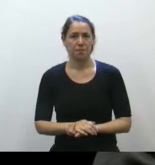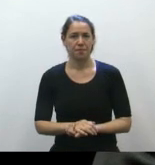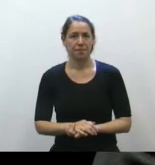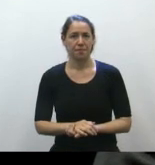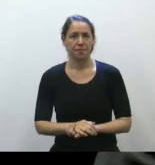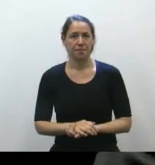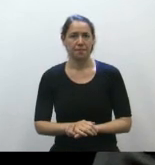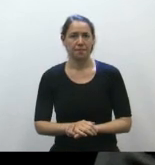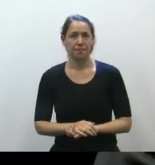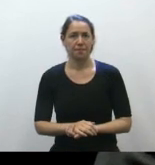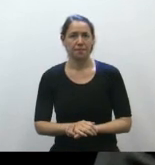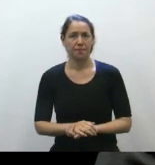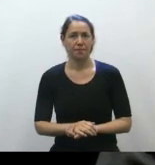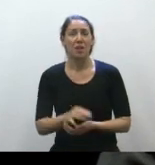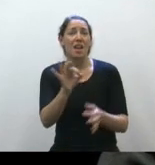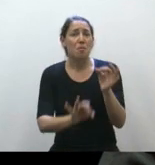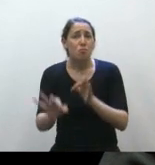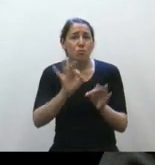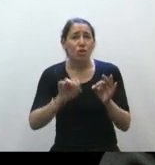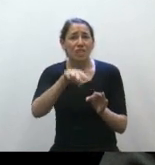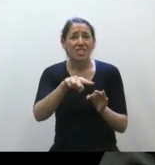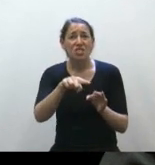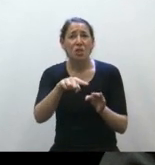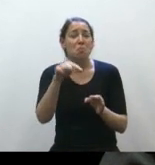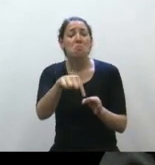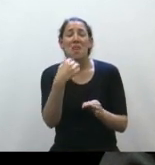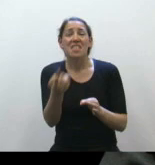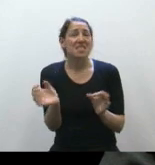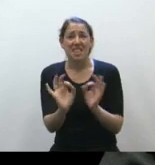Y el proyecto en discusión no se hace cargo de eso.